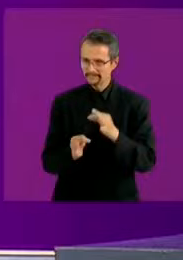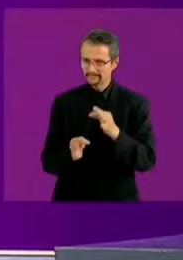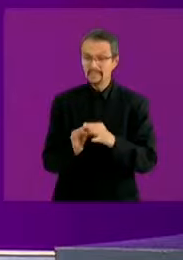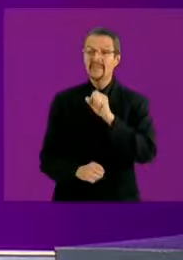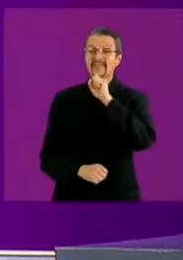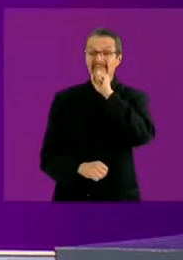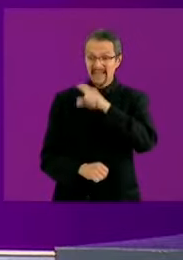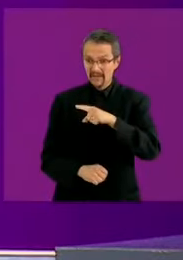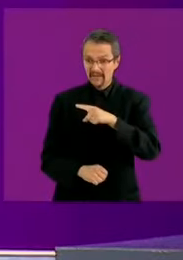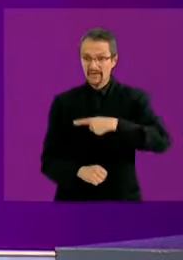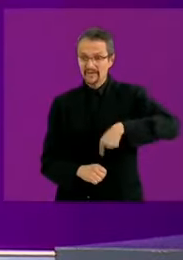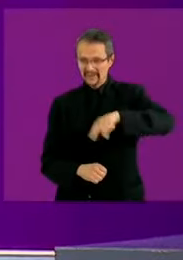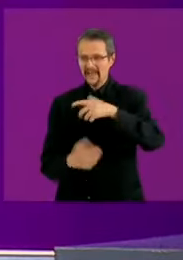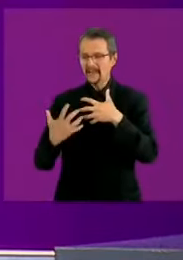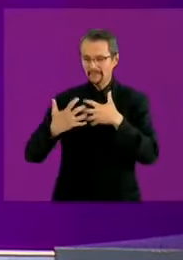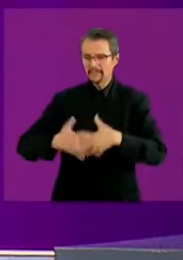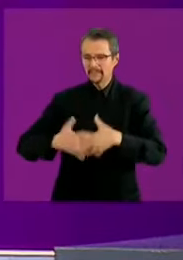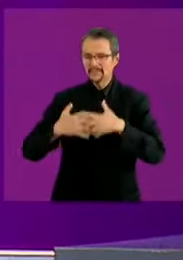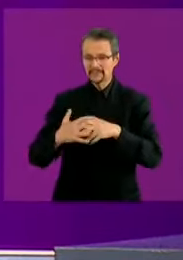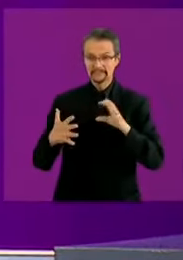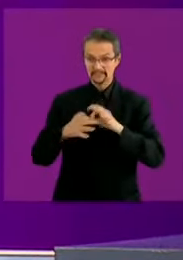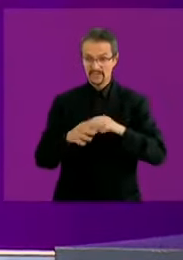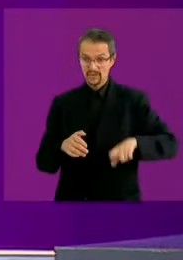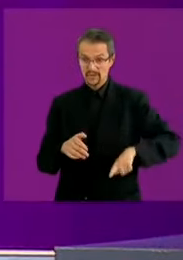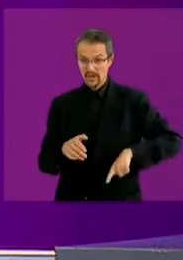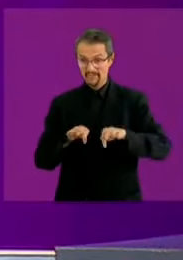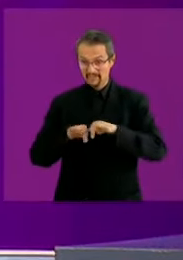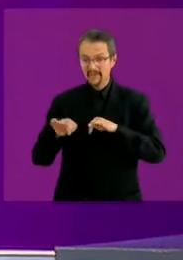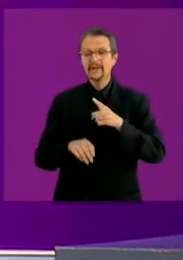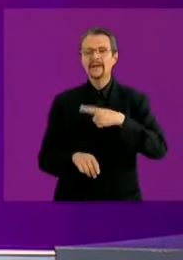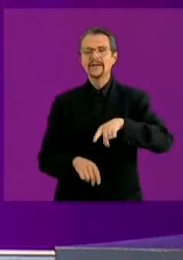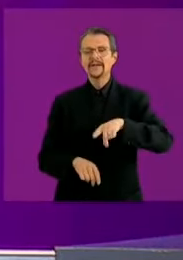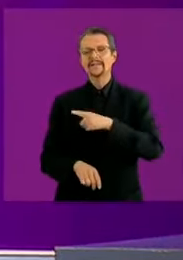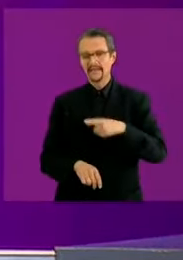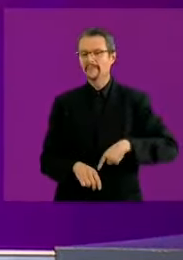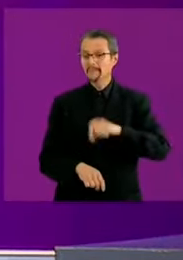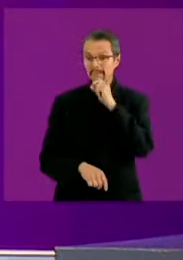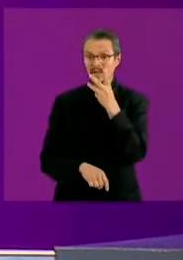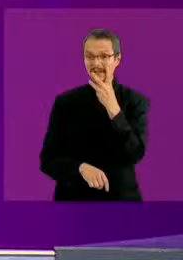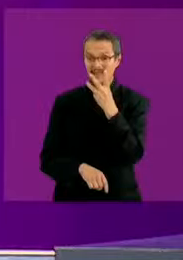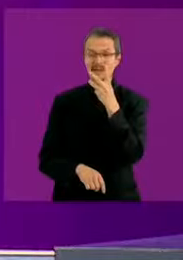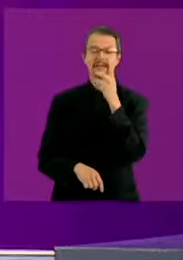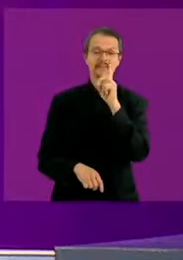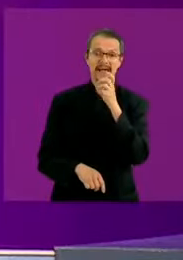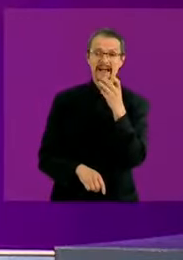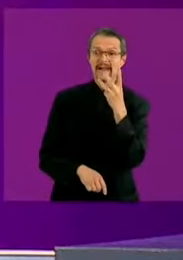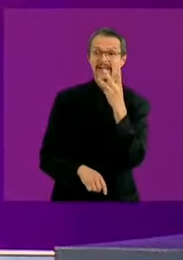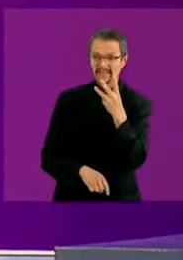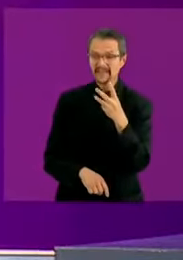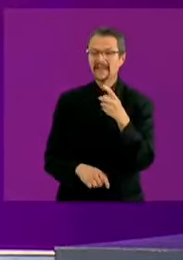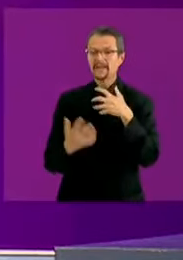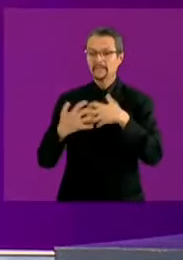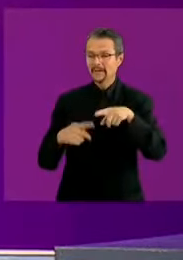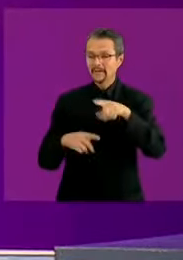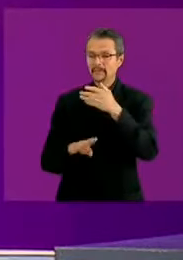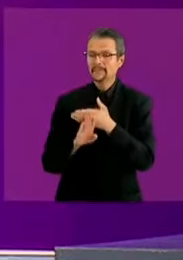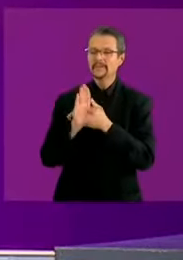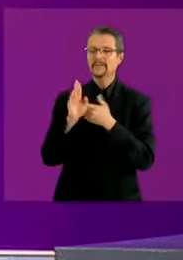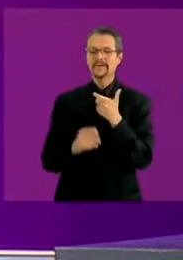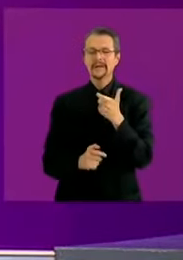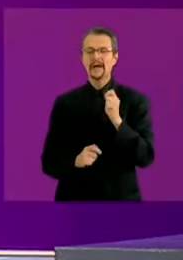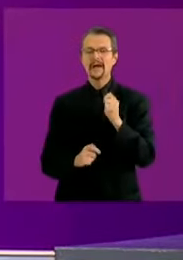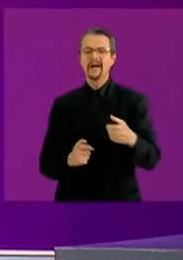para las empresas que son proveedoras del gobierno. Basta de empresas fantasmas que se enriquecen en un gobierno o en otro porque pagaron una campaña